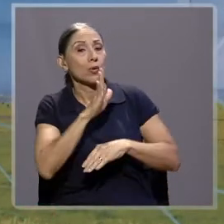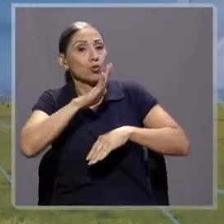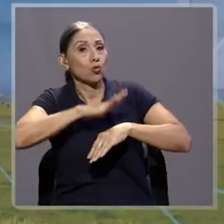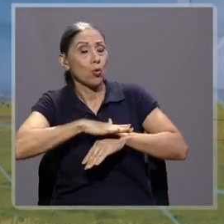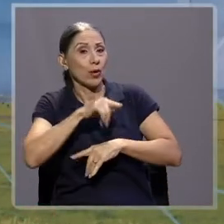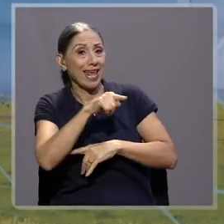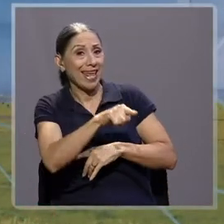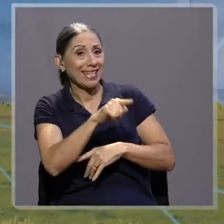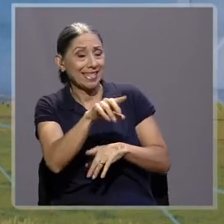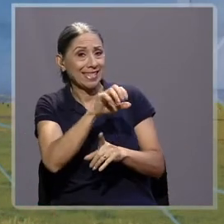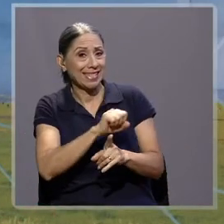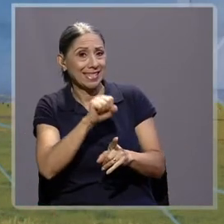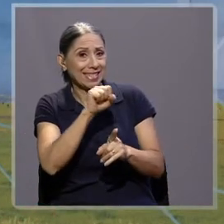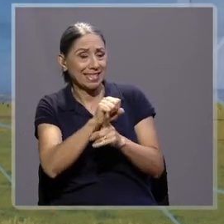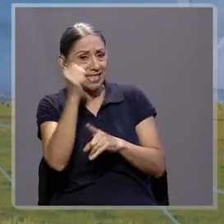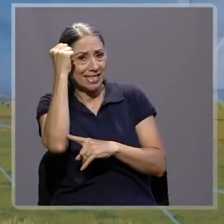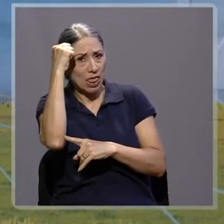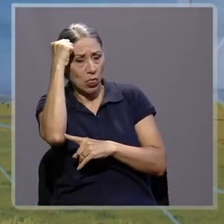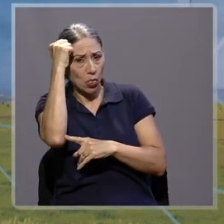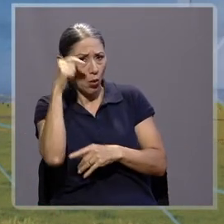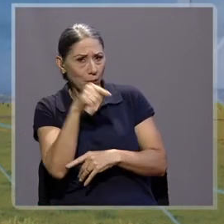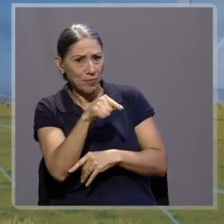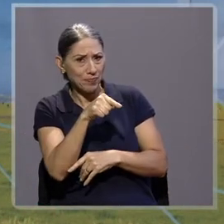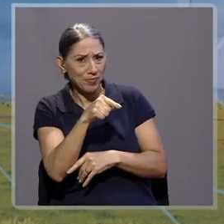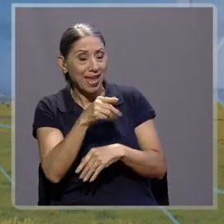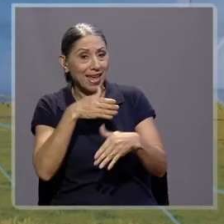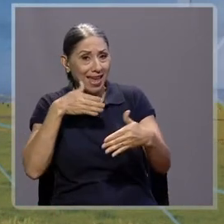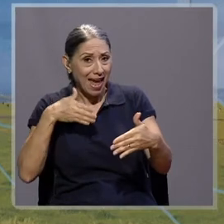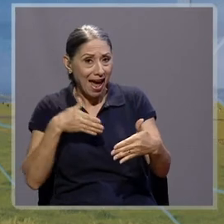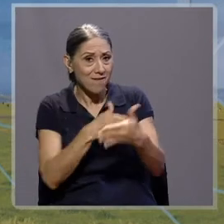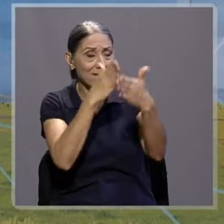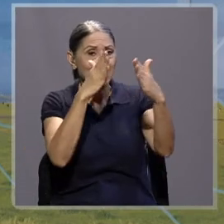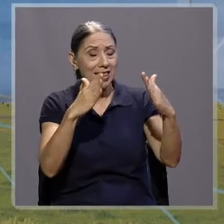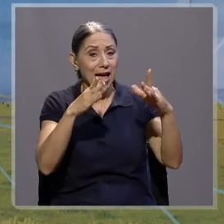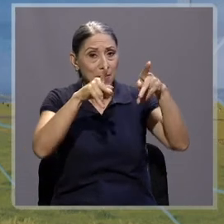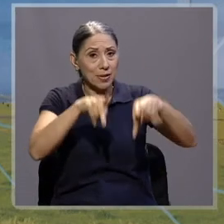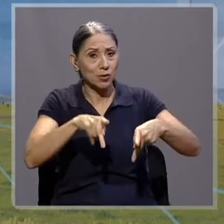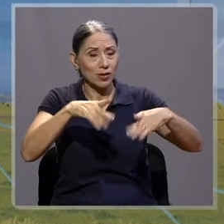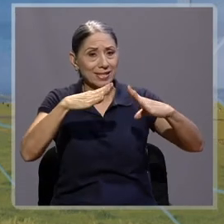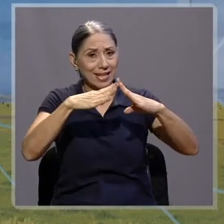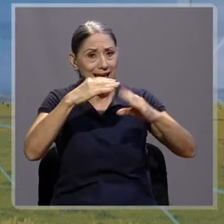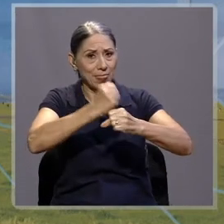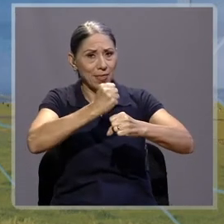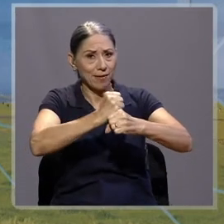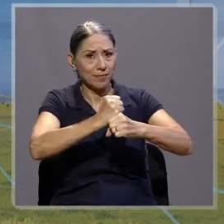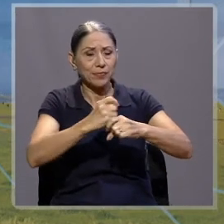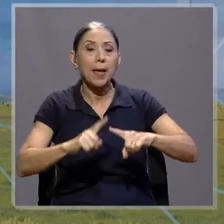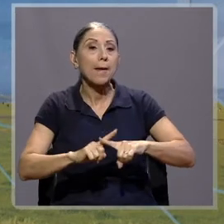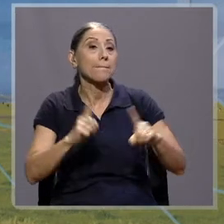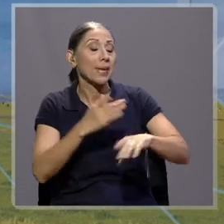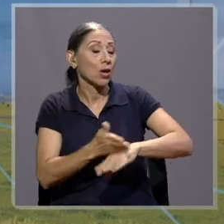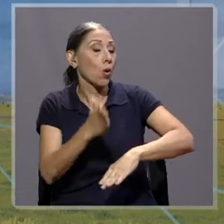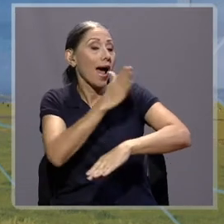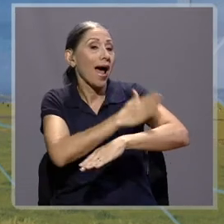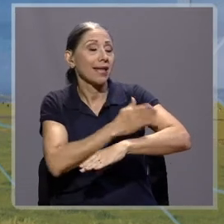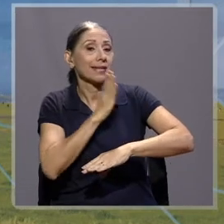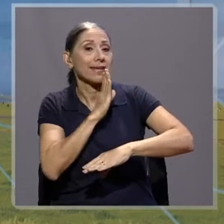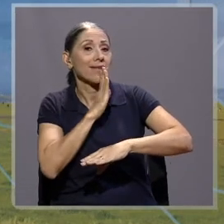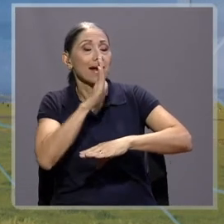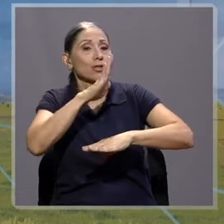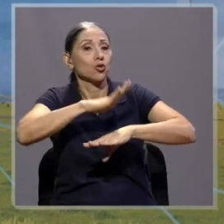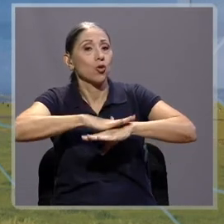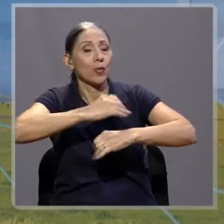este síndrome y de esa afectación en el tema del teletrabajo, pero antes de llegar al teletrabajo,